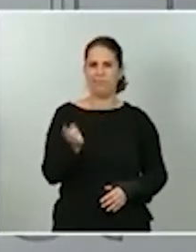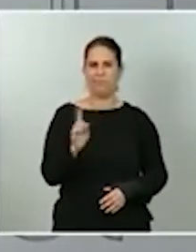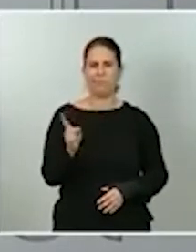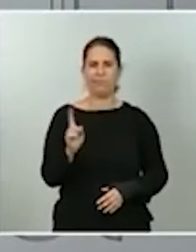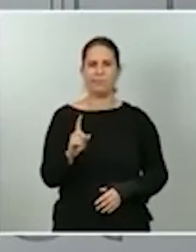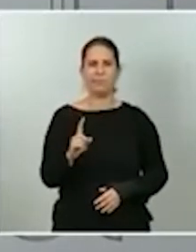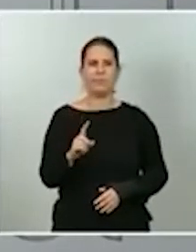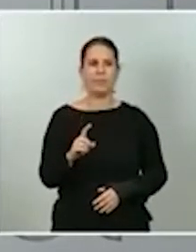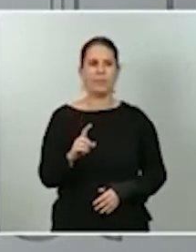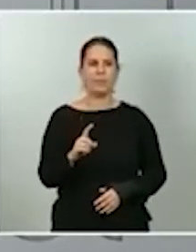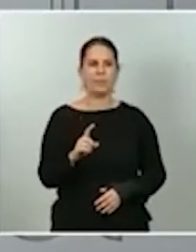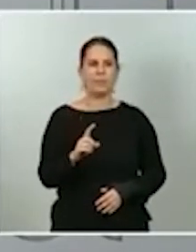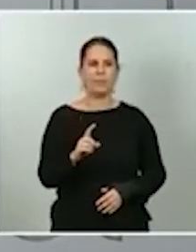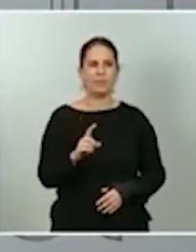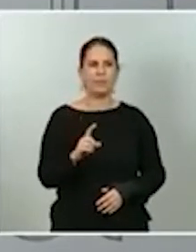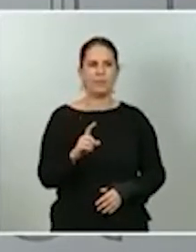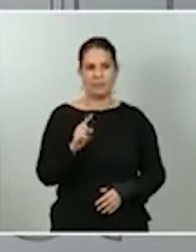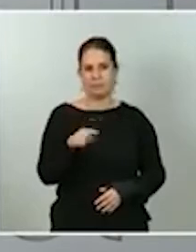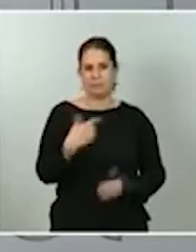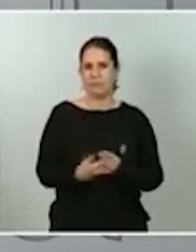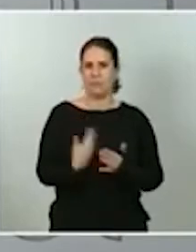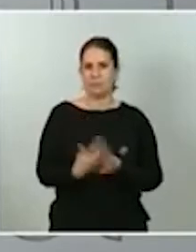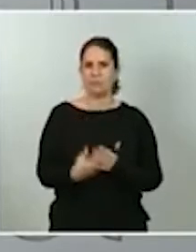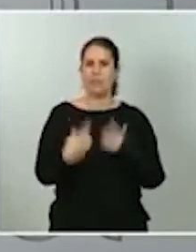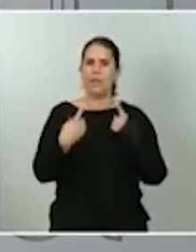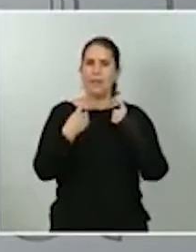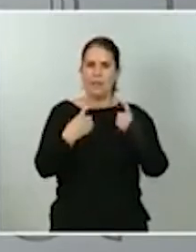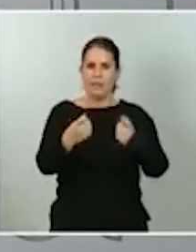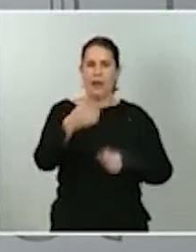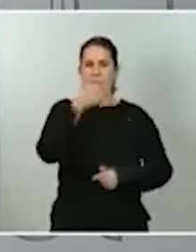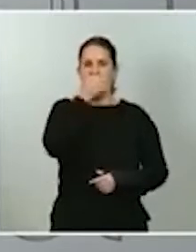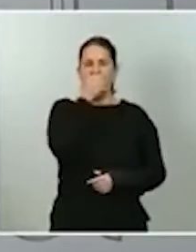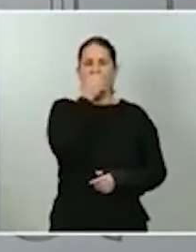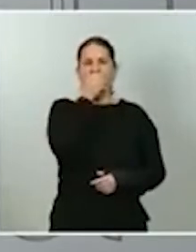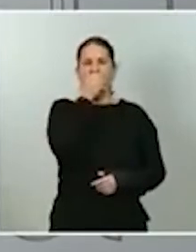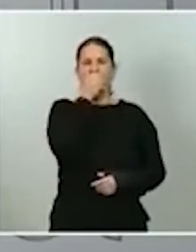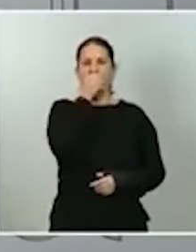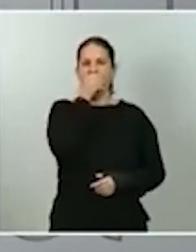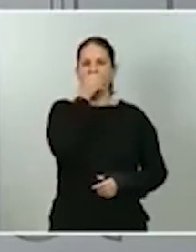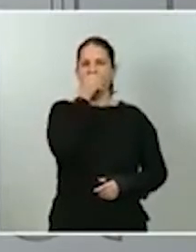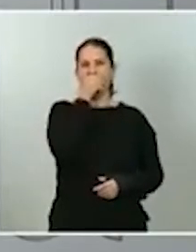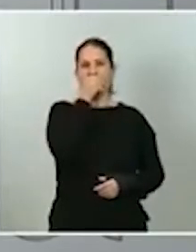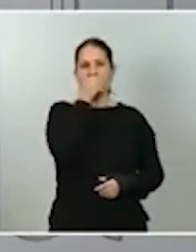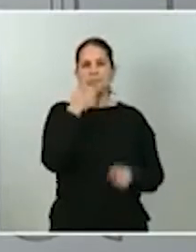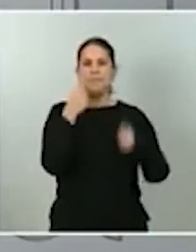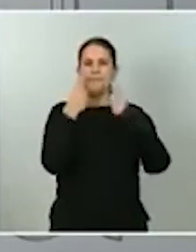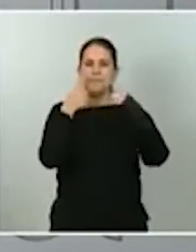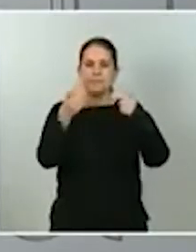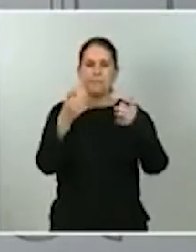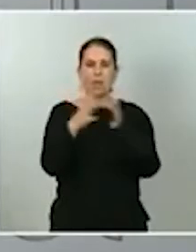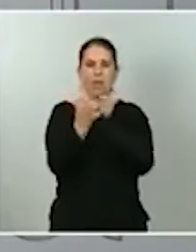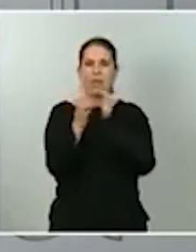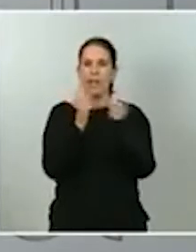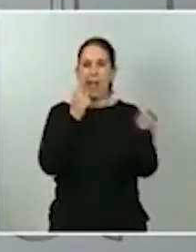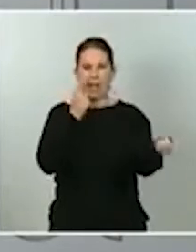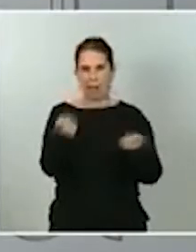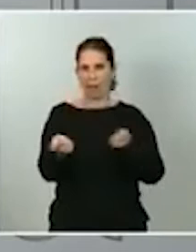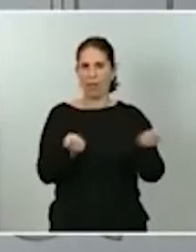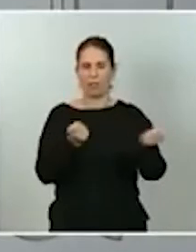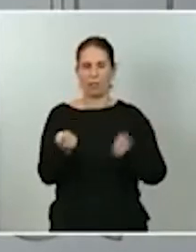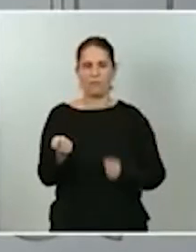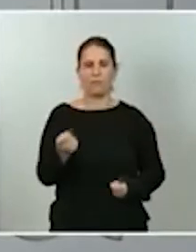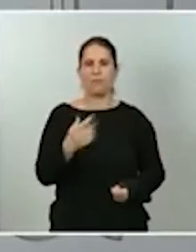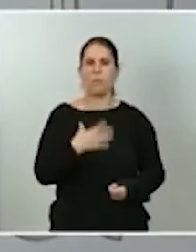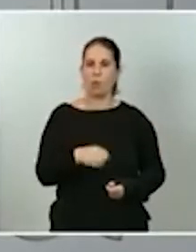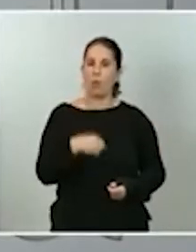la necesidad de seguir estrechando esos lazos de coordinación. Y lo que sí le puedo decir es que, concretamente, hoy